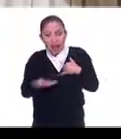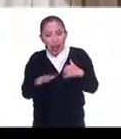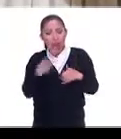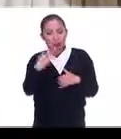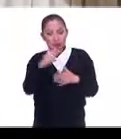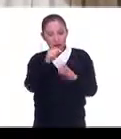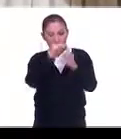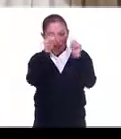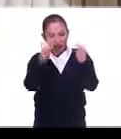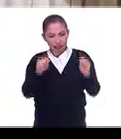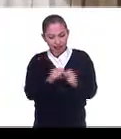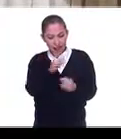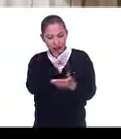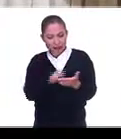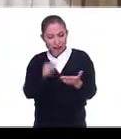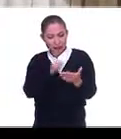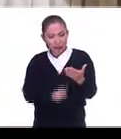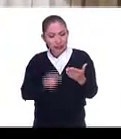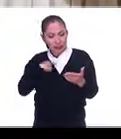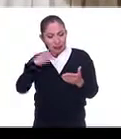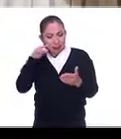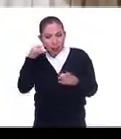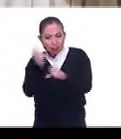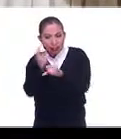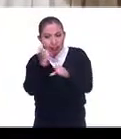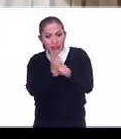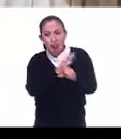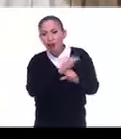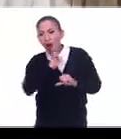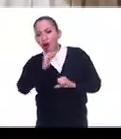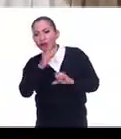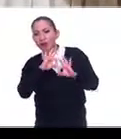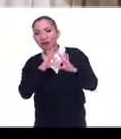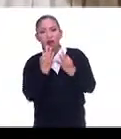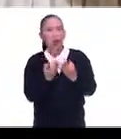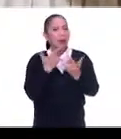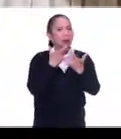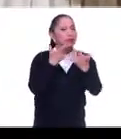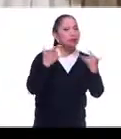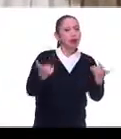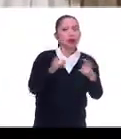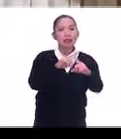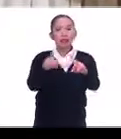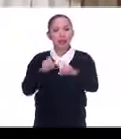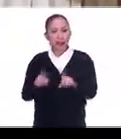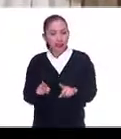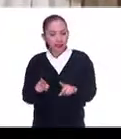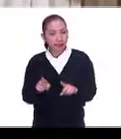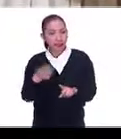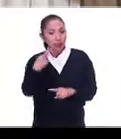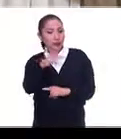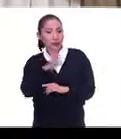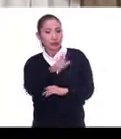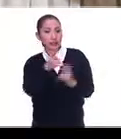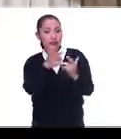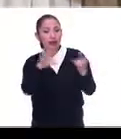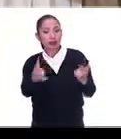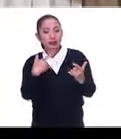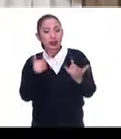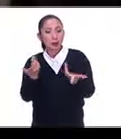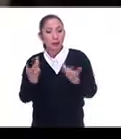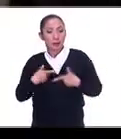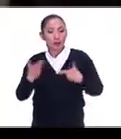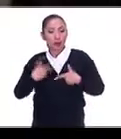tesis, ya se está dando cuenta que hay otra manera de contar la historia. La historia desde los